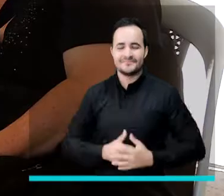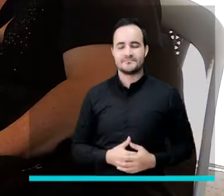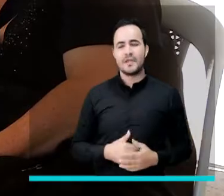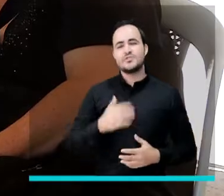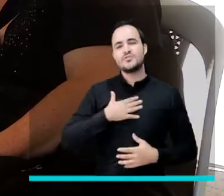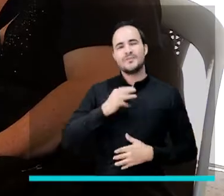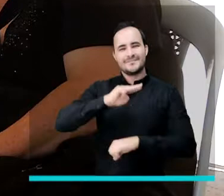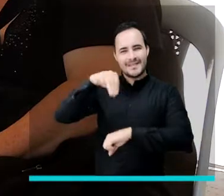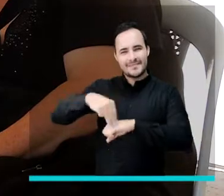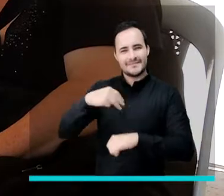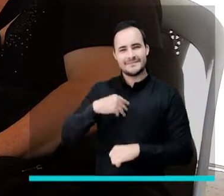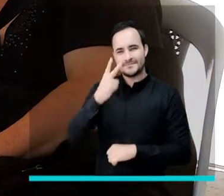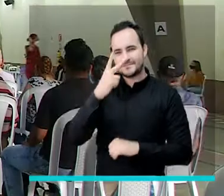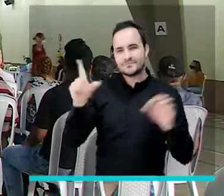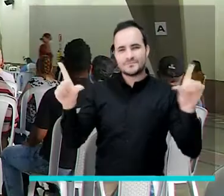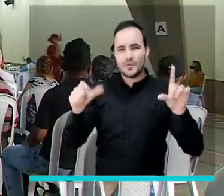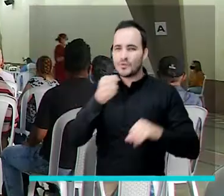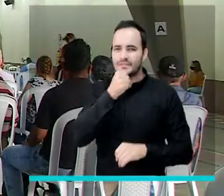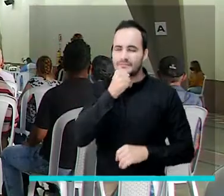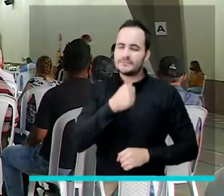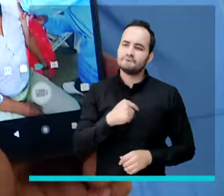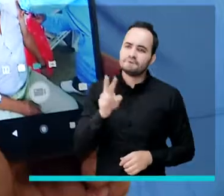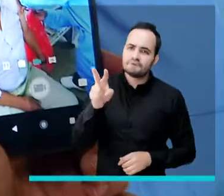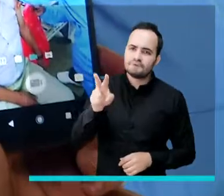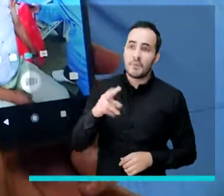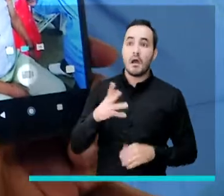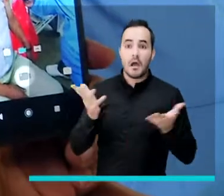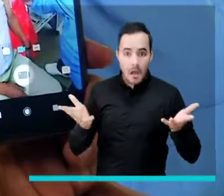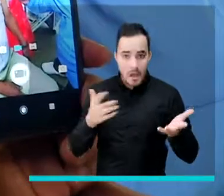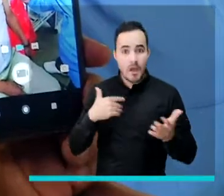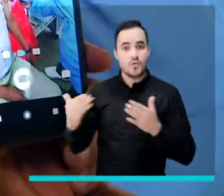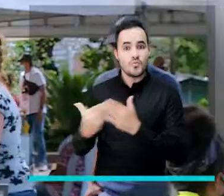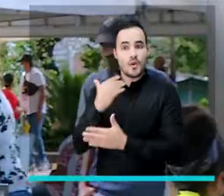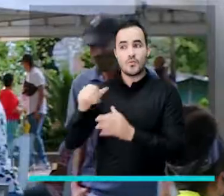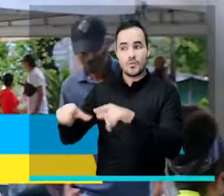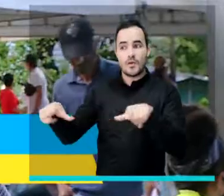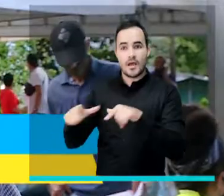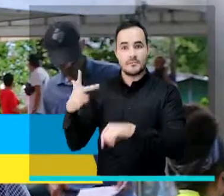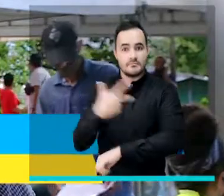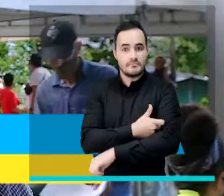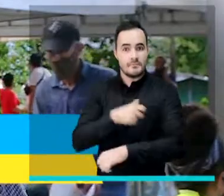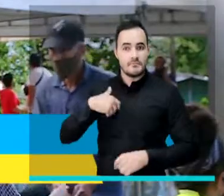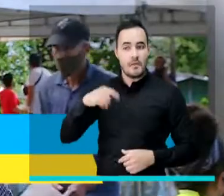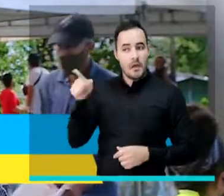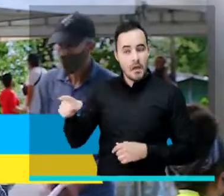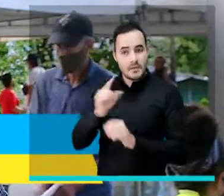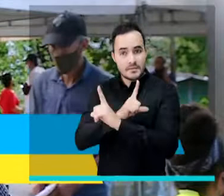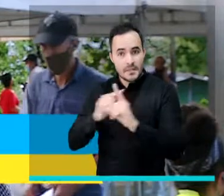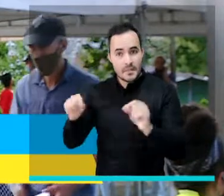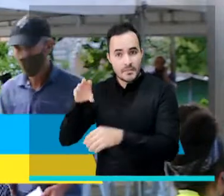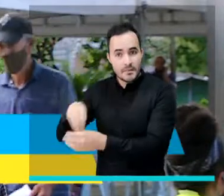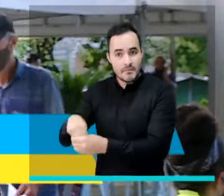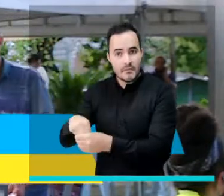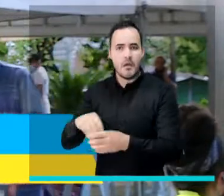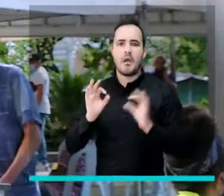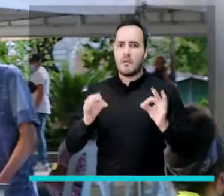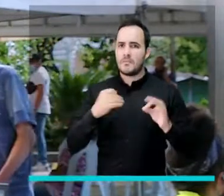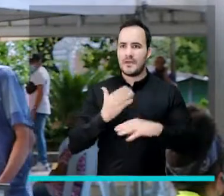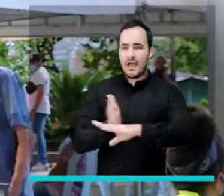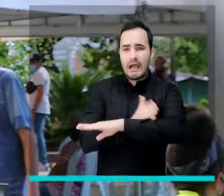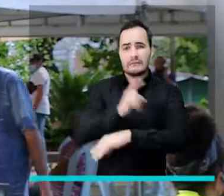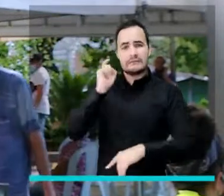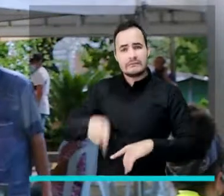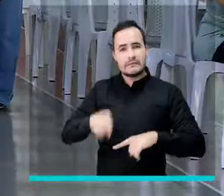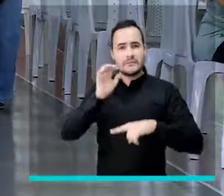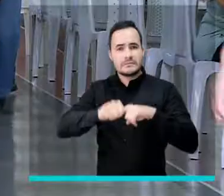Yendo el noticiero de Telemedellín, vi que habían instalado un punto de vacunación acá y que era sin cita,